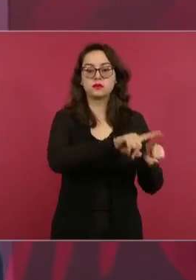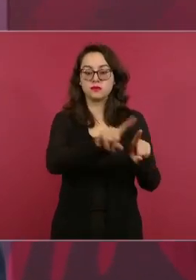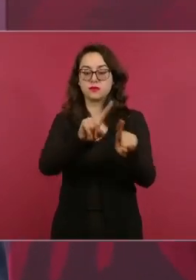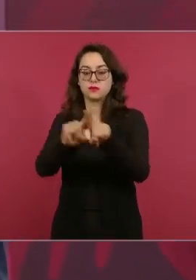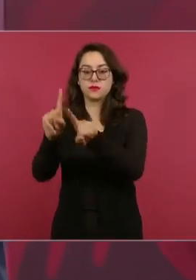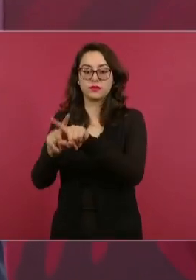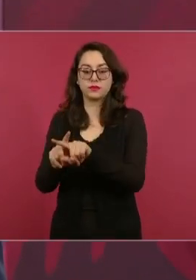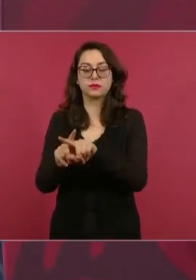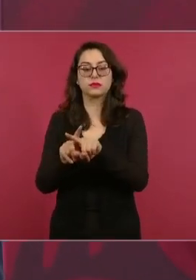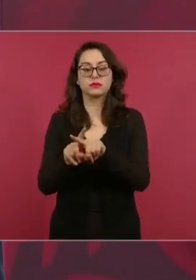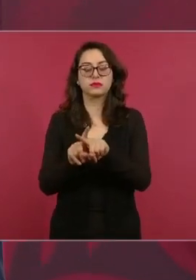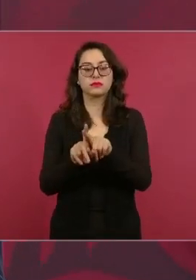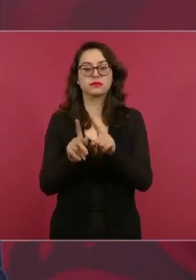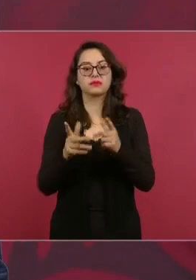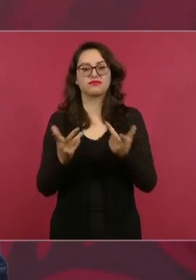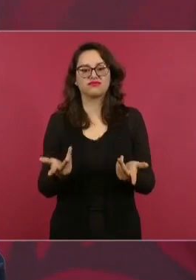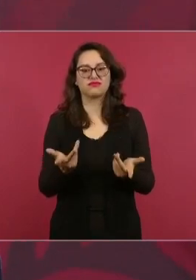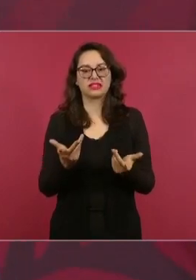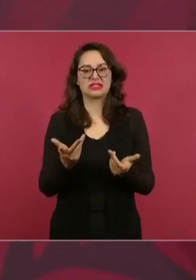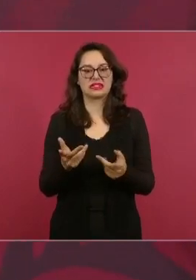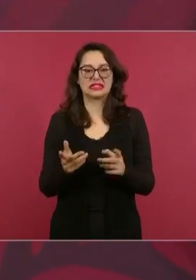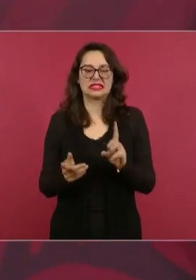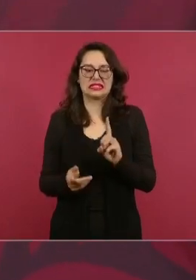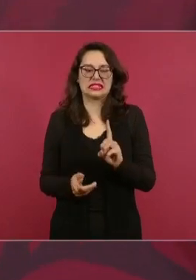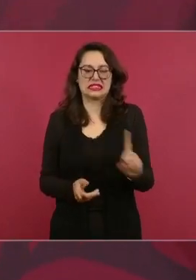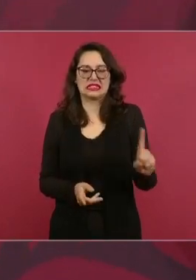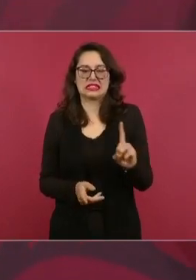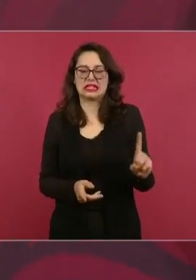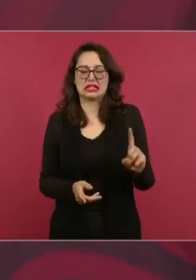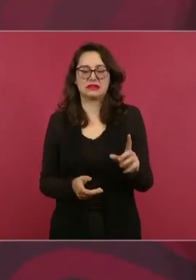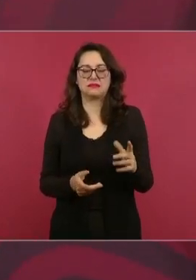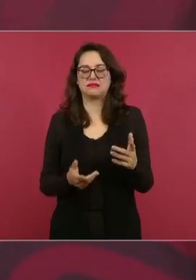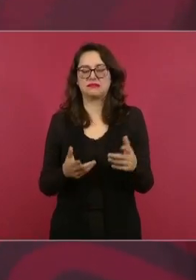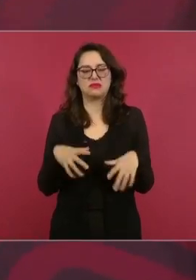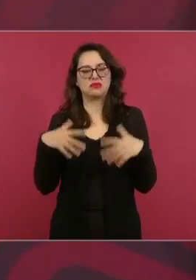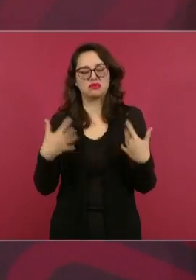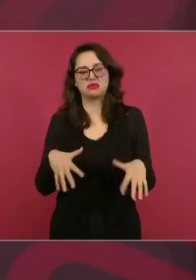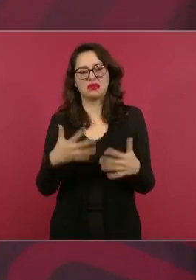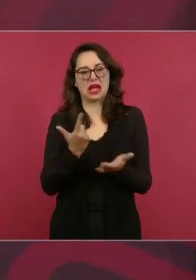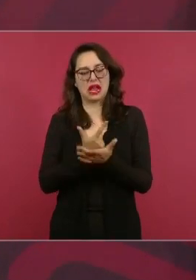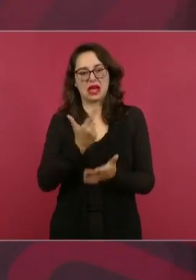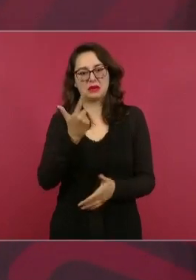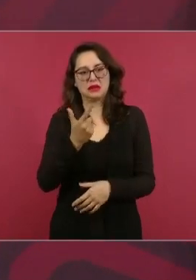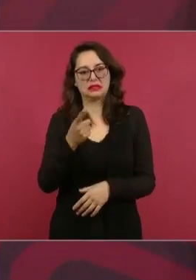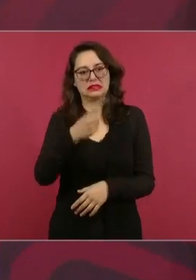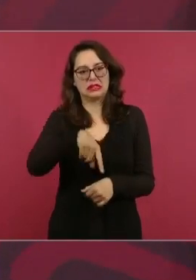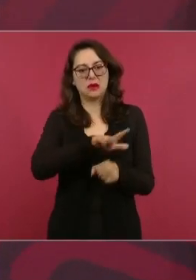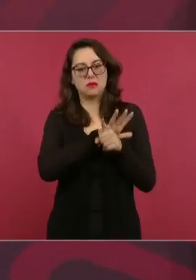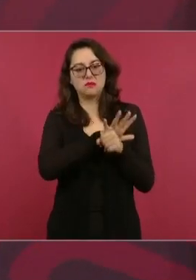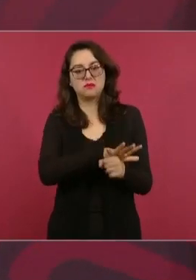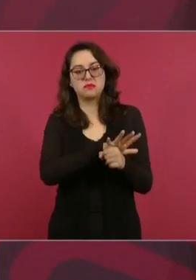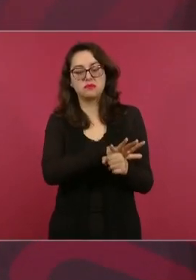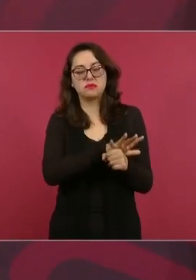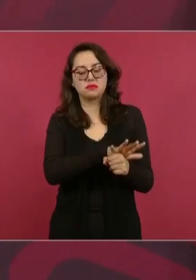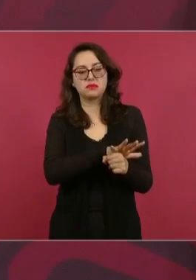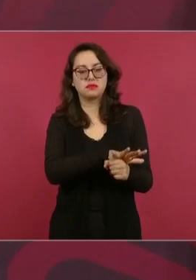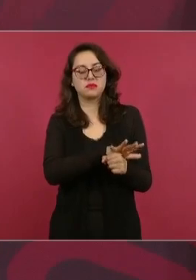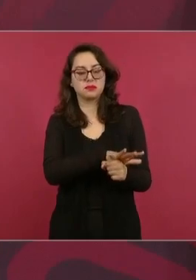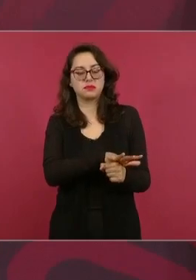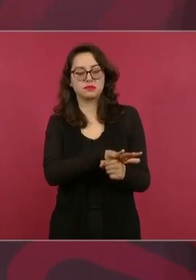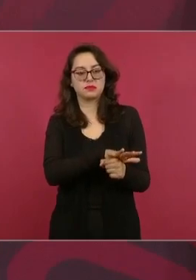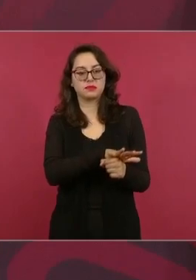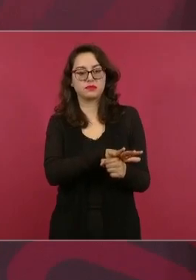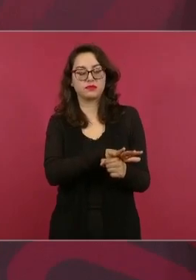extrema derecha en Estados Unidos sobre todo los que